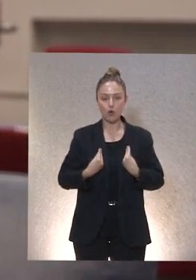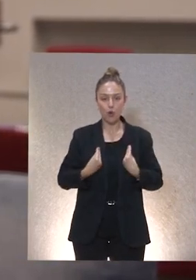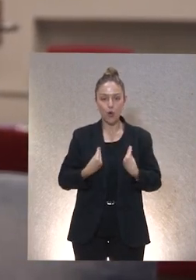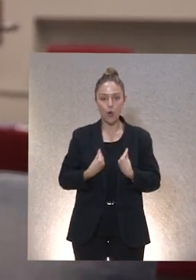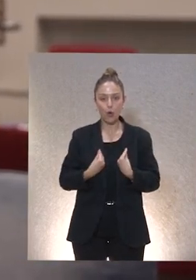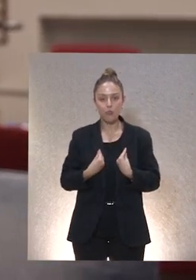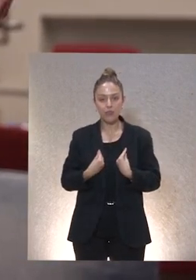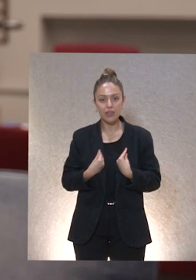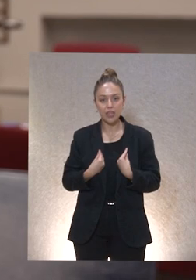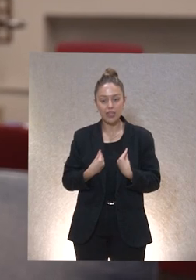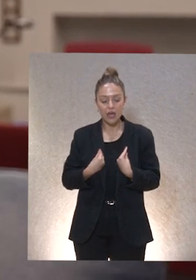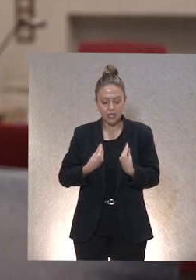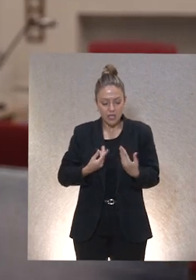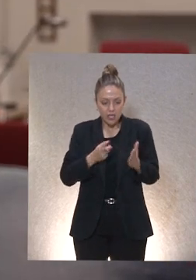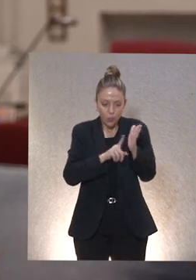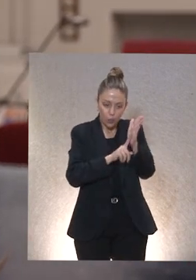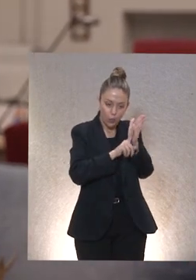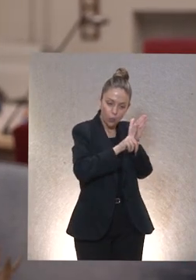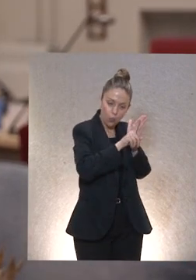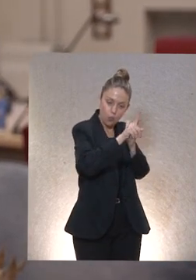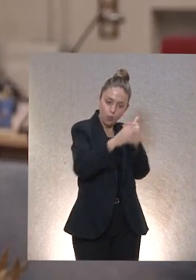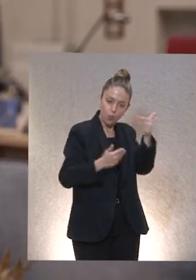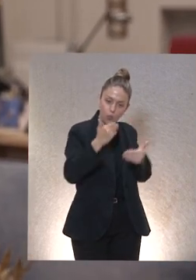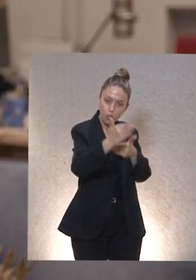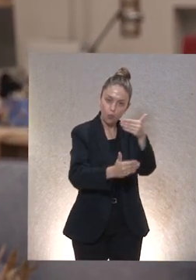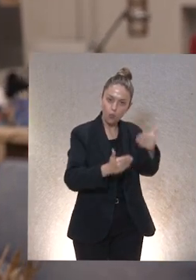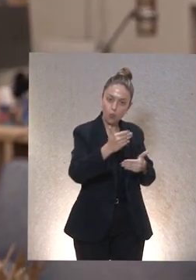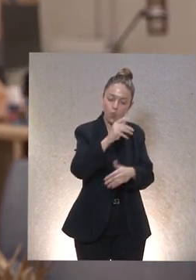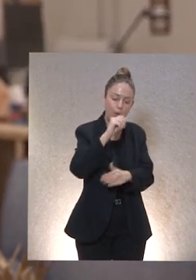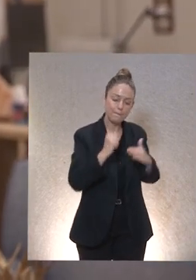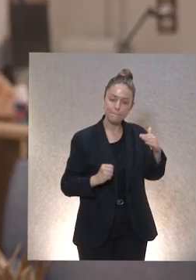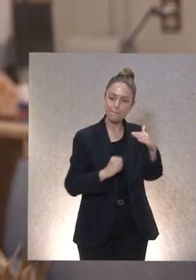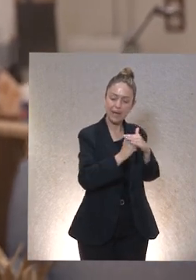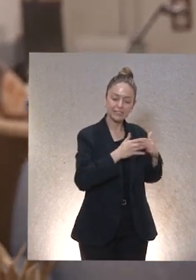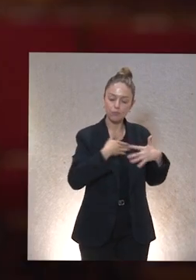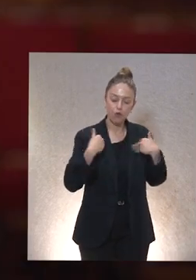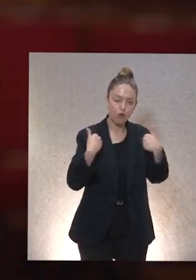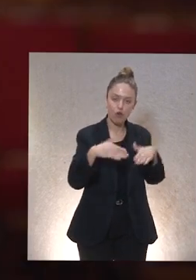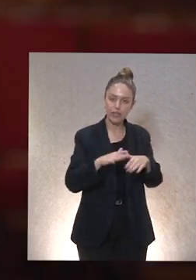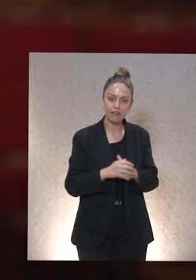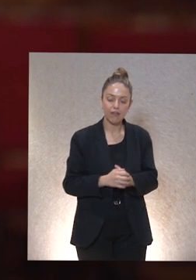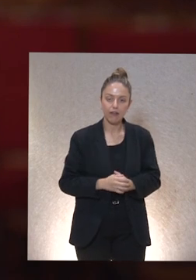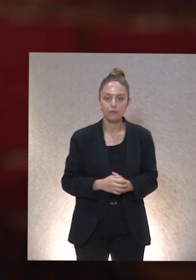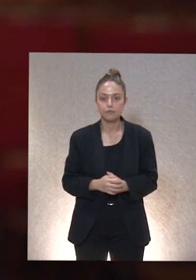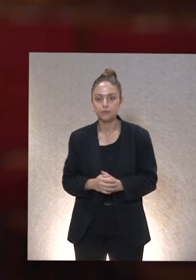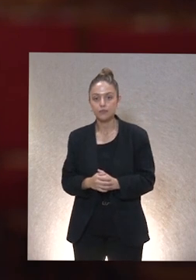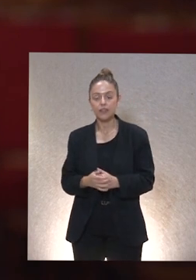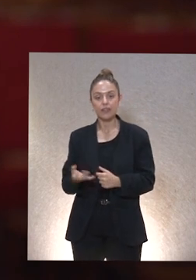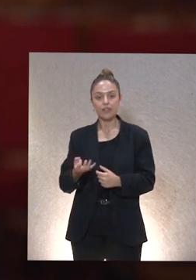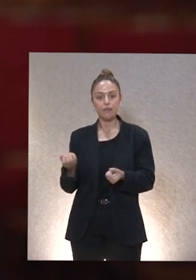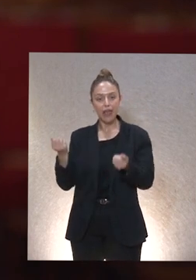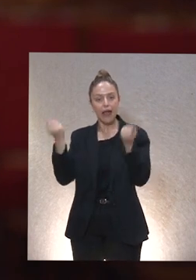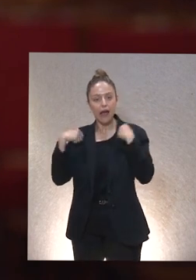pueda lograr ese florecer, ese desarrollar al máximo lo que quiera desarrollar cada uno. Quizá tenemos que entrenar algunas